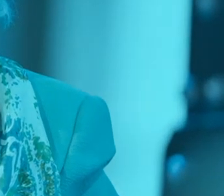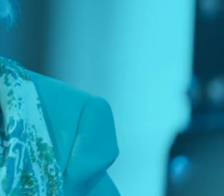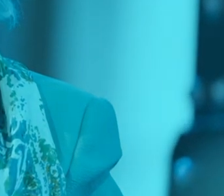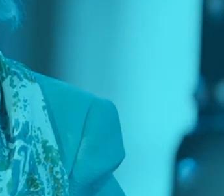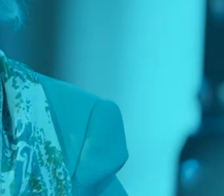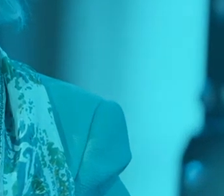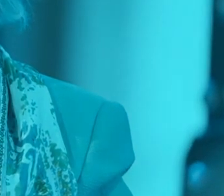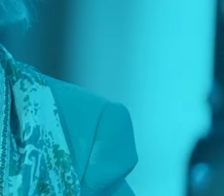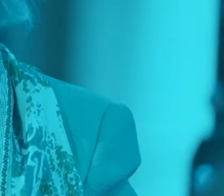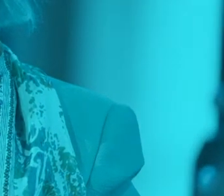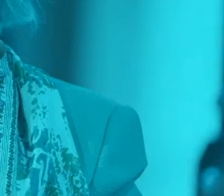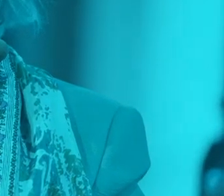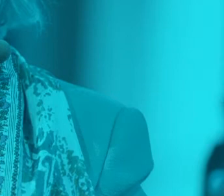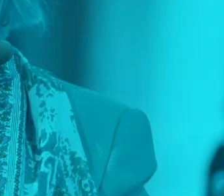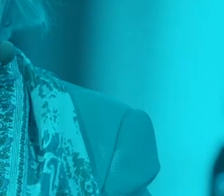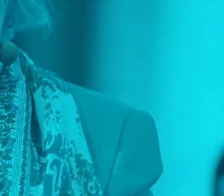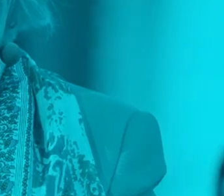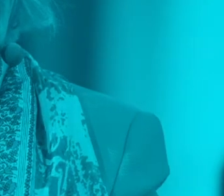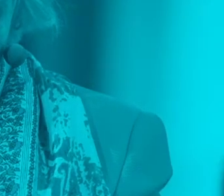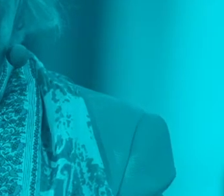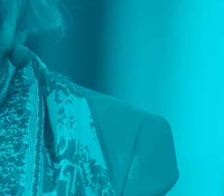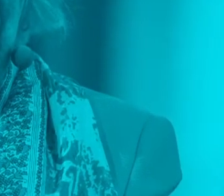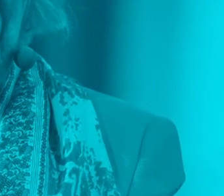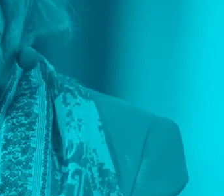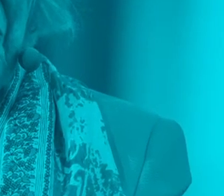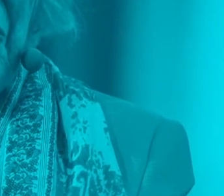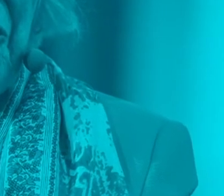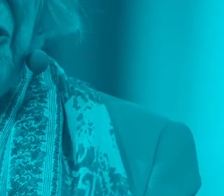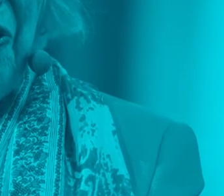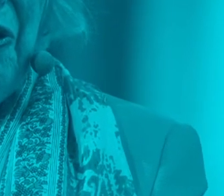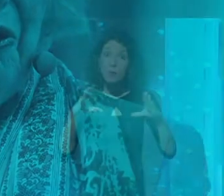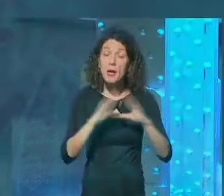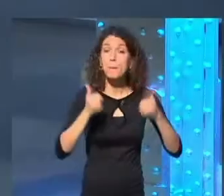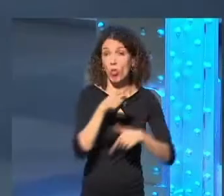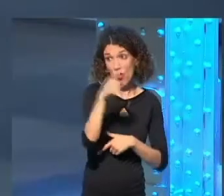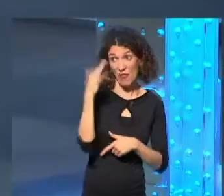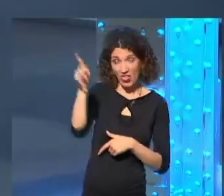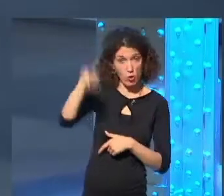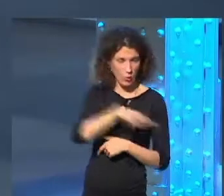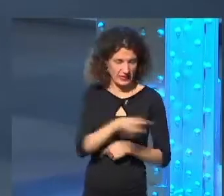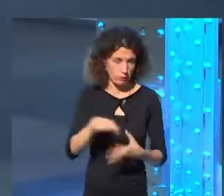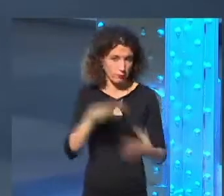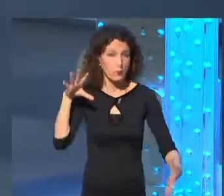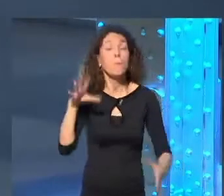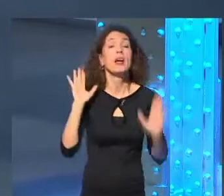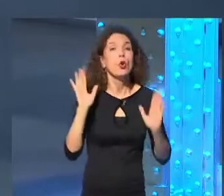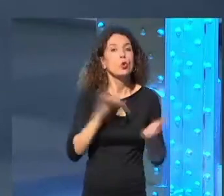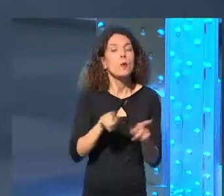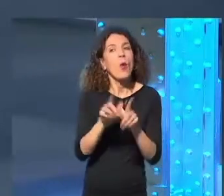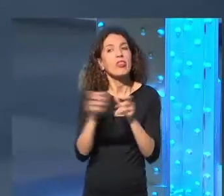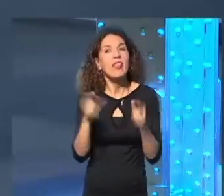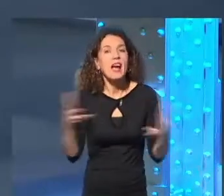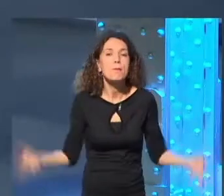siguieran sometidas a los hombres todavía, ¿no? Entonces, el movimiento feminista, no podemos decir que empezó allí porque no es verdad, pero sí que fue un